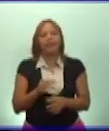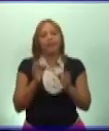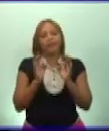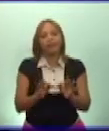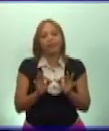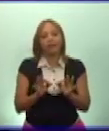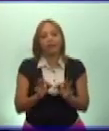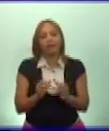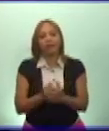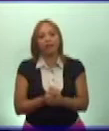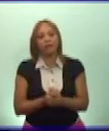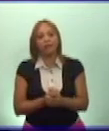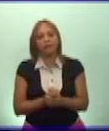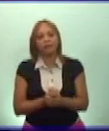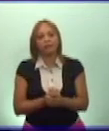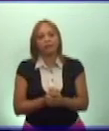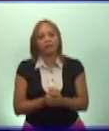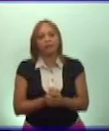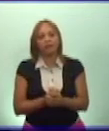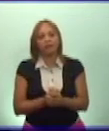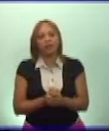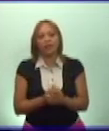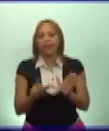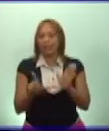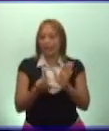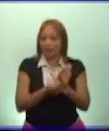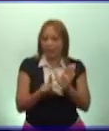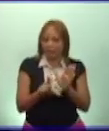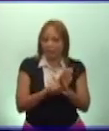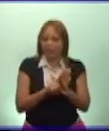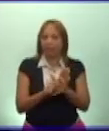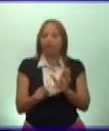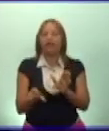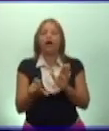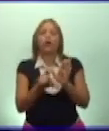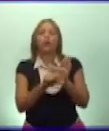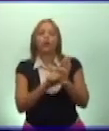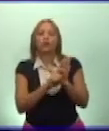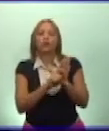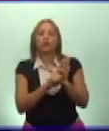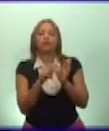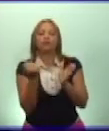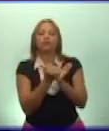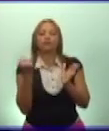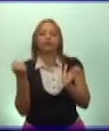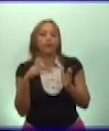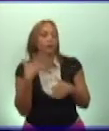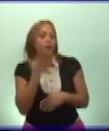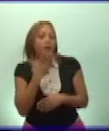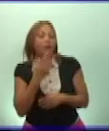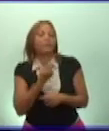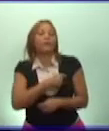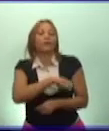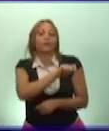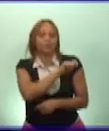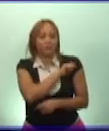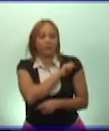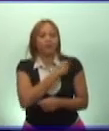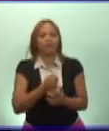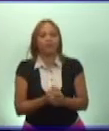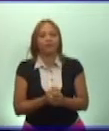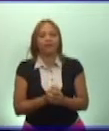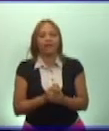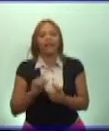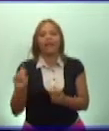democracia. También nuestras leyes y nuestra constitución son aprobadas por el pueblo. La primera